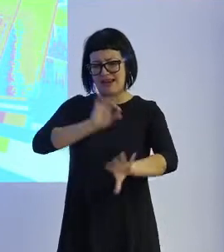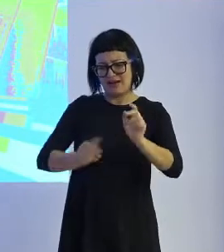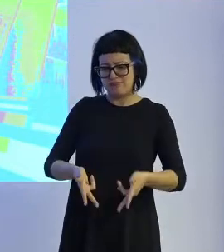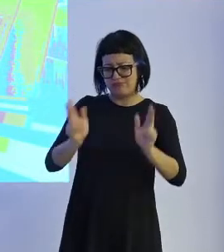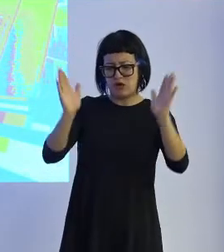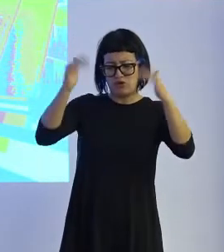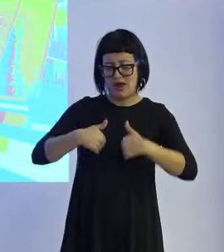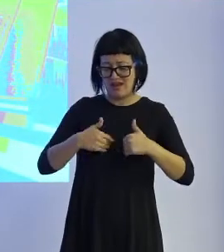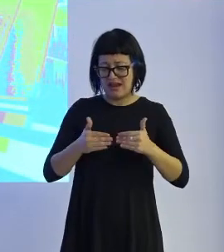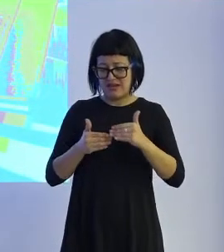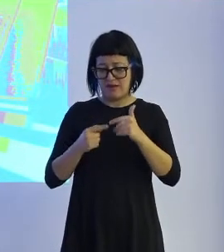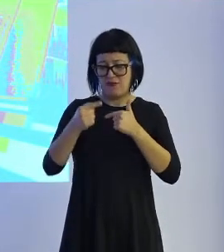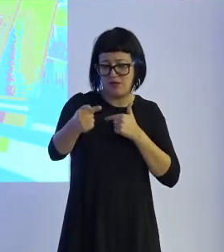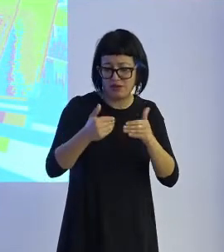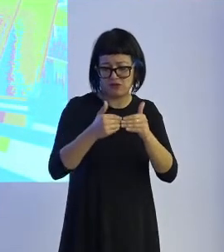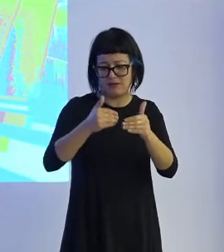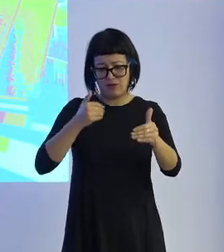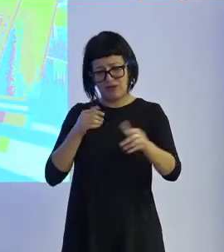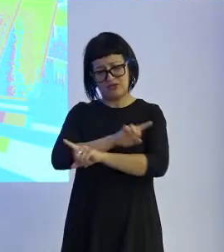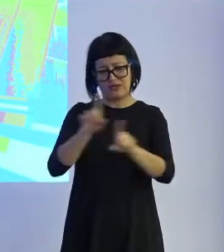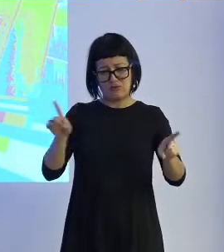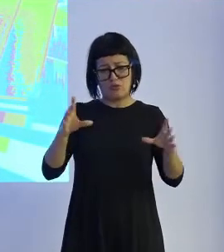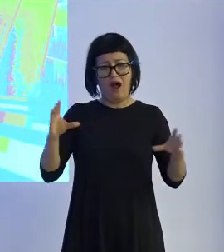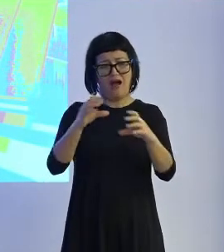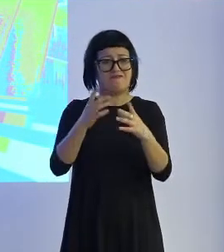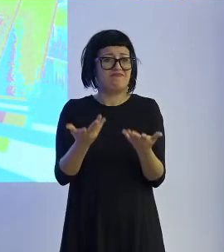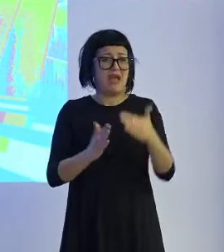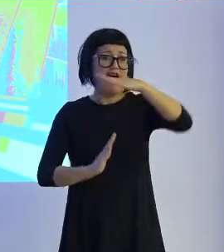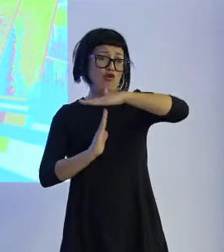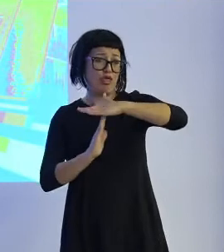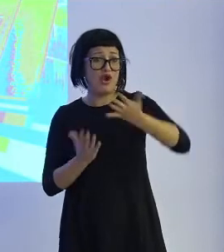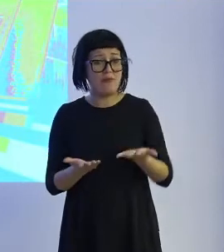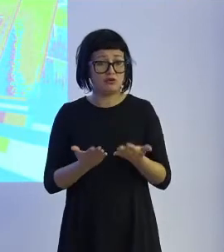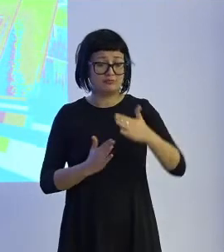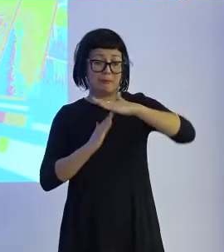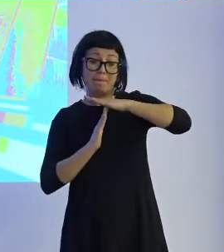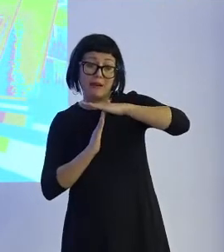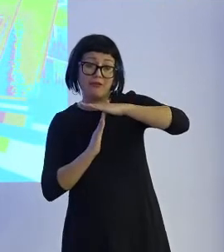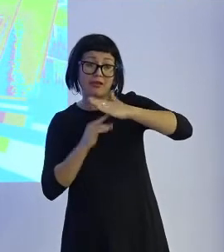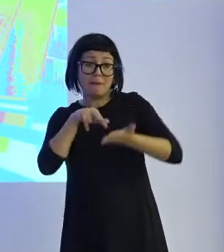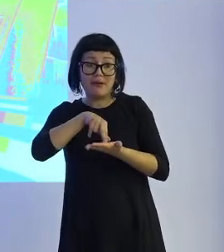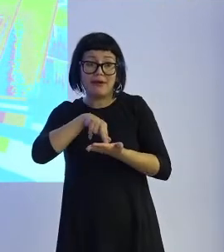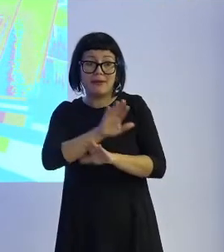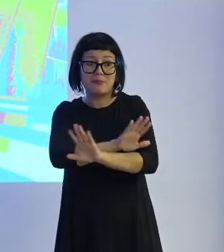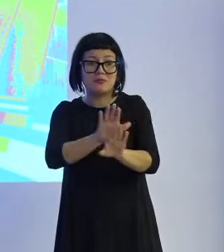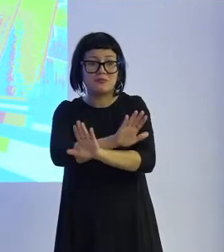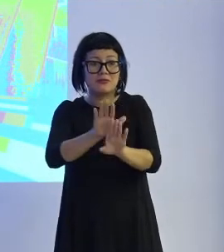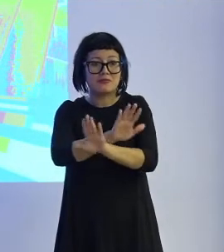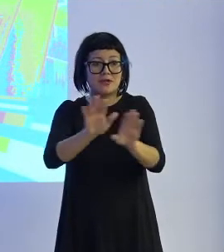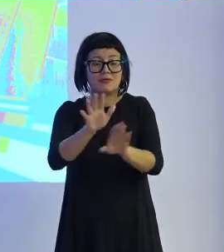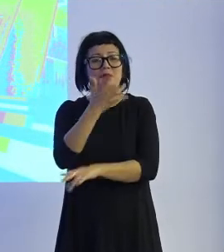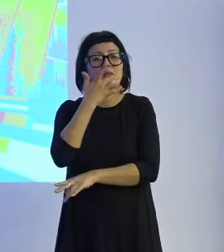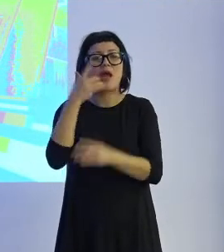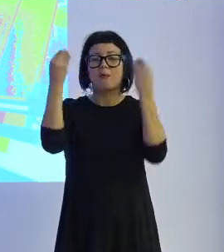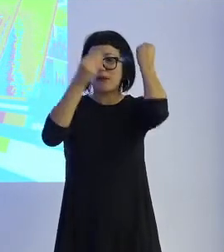Ni evolucionamos ni involucionamos. Evolucionamos. Evolucionamos. Permanecemos. Nada más. Hagamos un